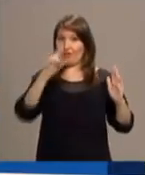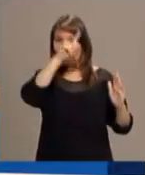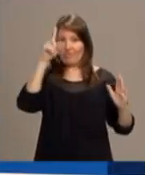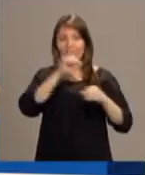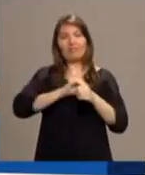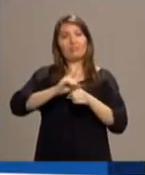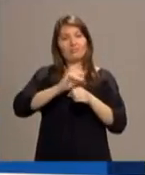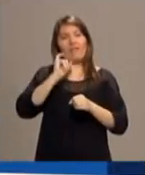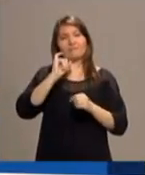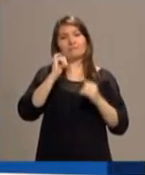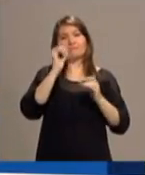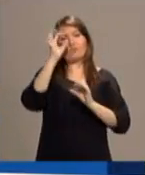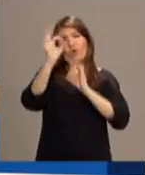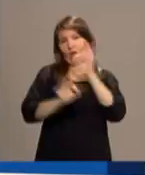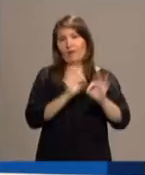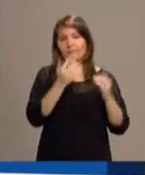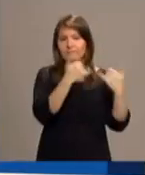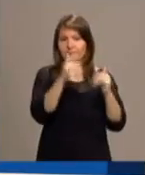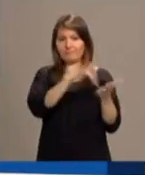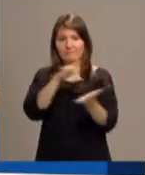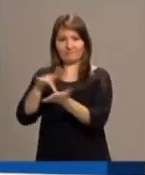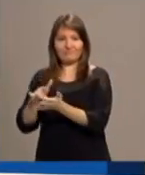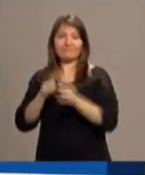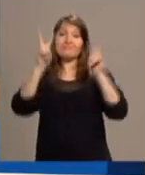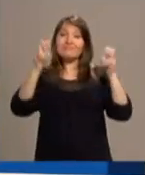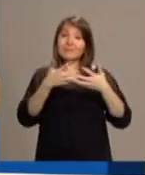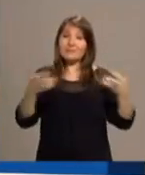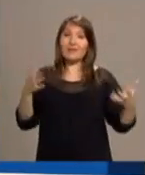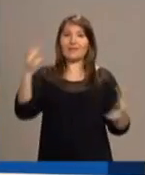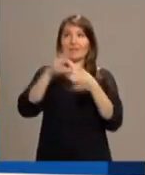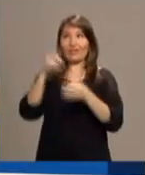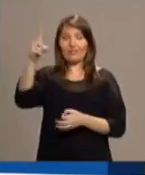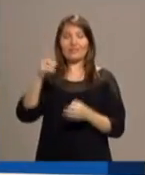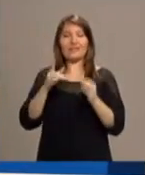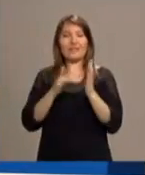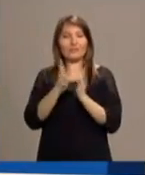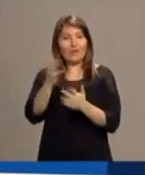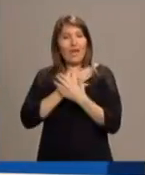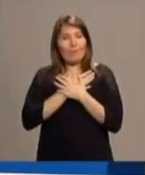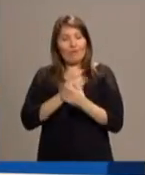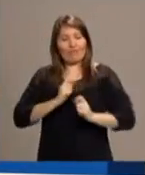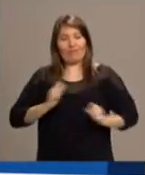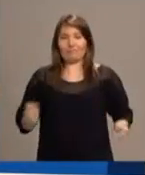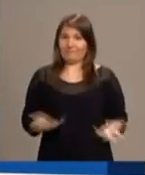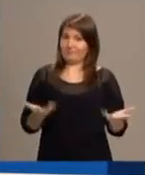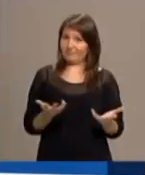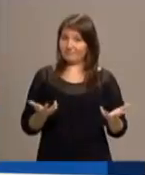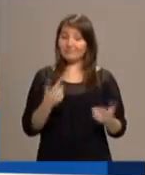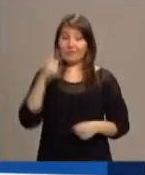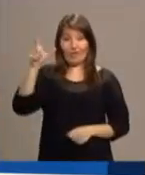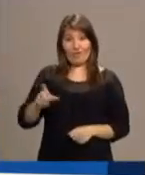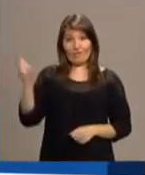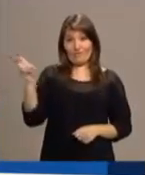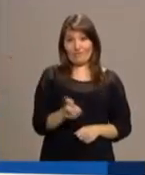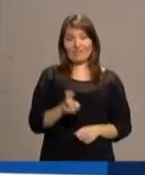programados una serie de actos bajo el lema Reconciliación, el amor de Cristo nos apremia. Nos acompaña nuestro delegado de Relaciones